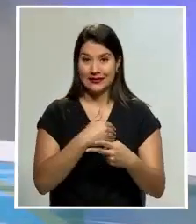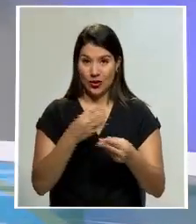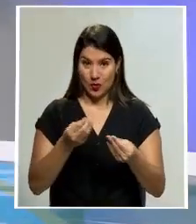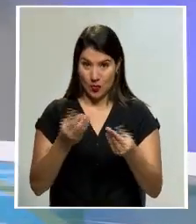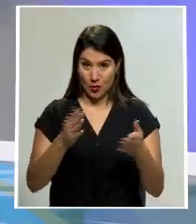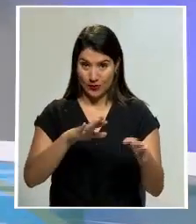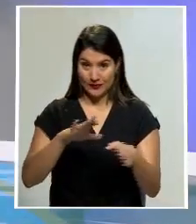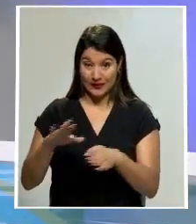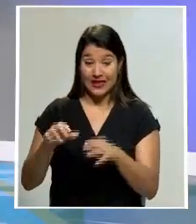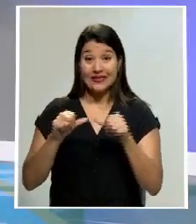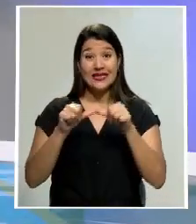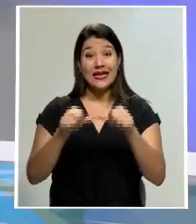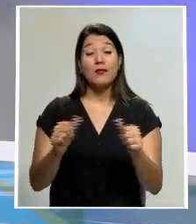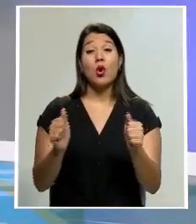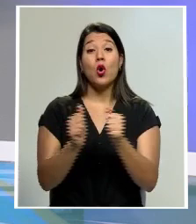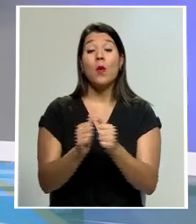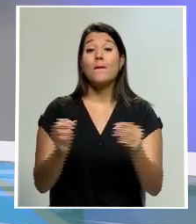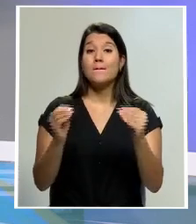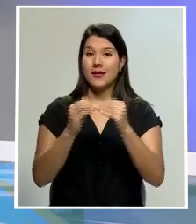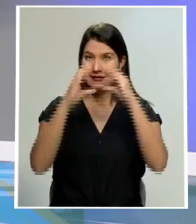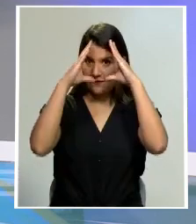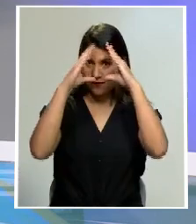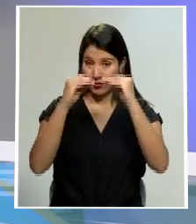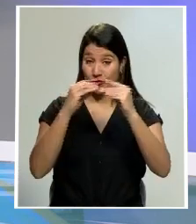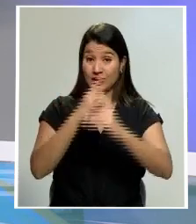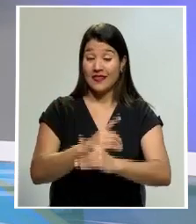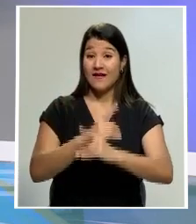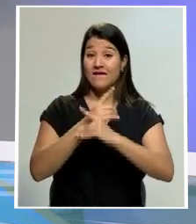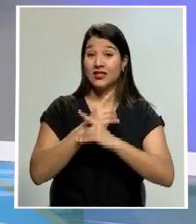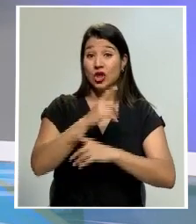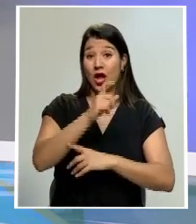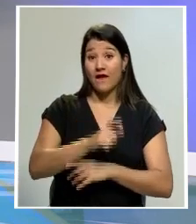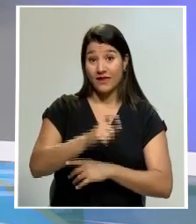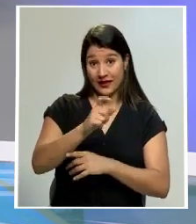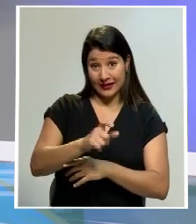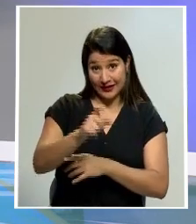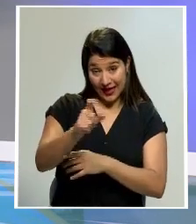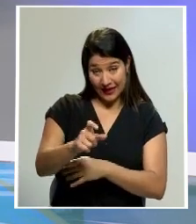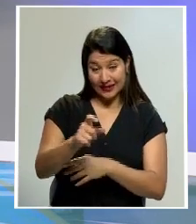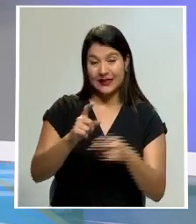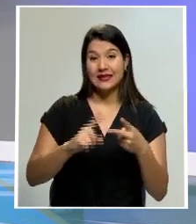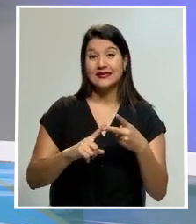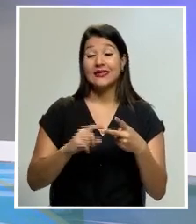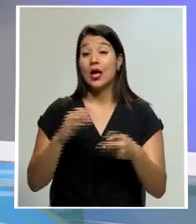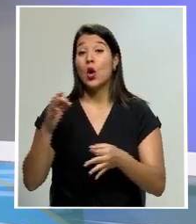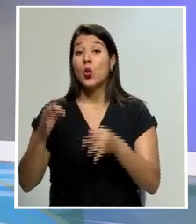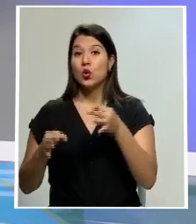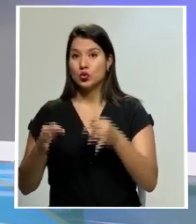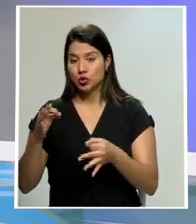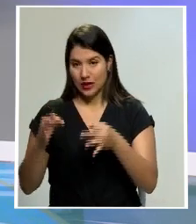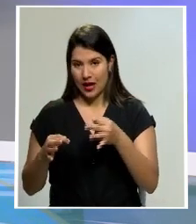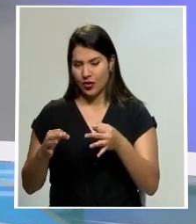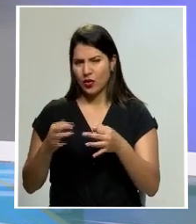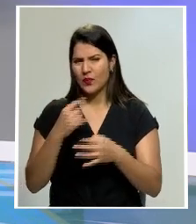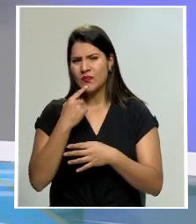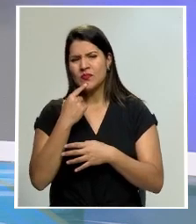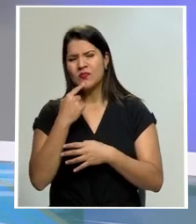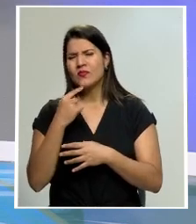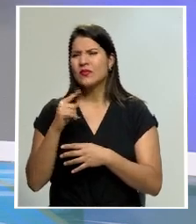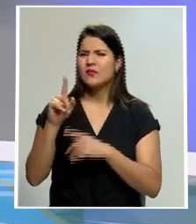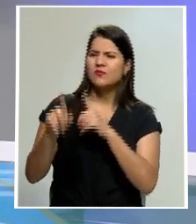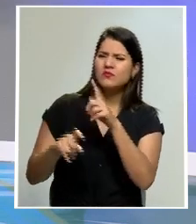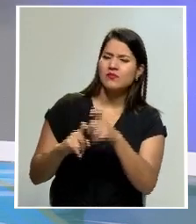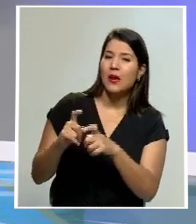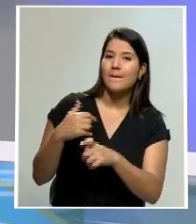Continuamos con más noticias y la Defensoría de los Habitantes y el Juzgado de Ejecución de la Pena de Alajuela cuestionaron al Ministerio de Justicia porque